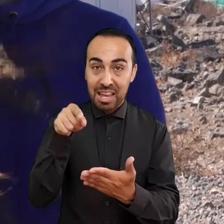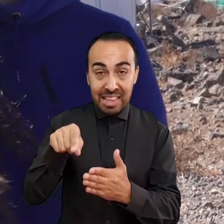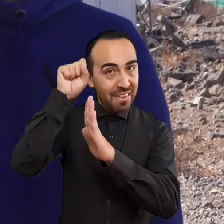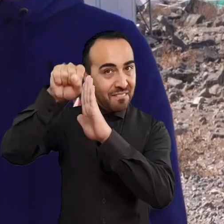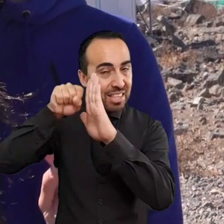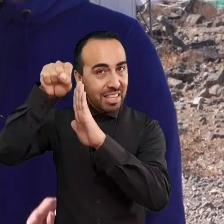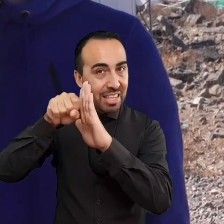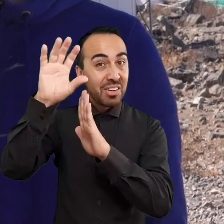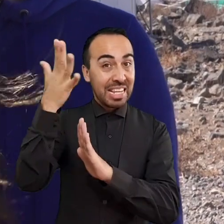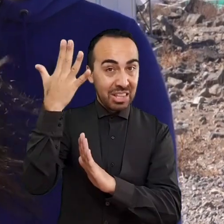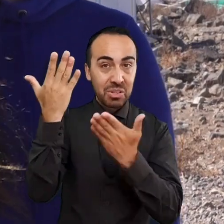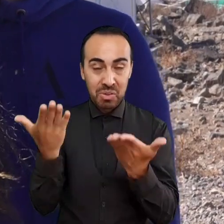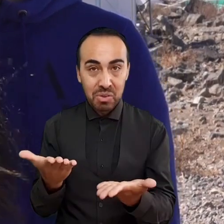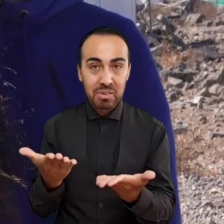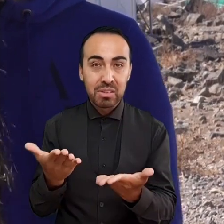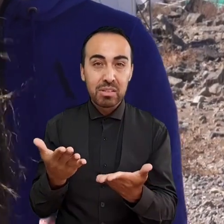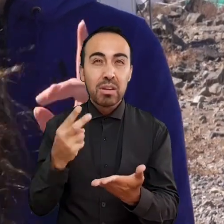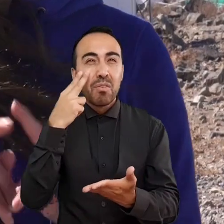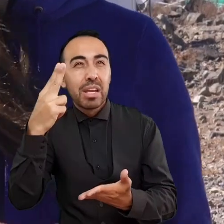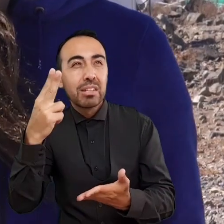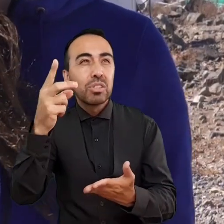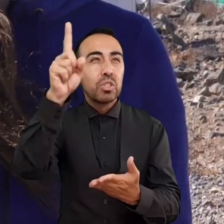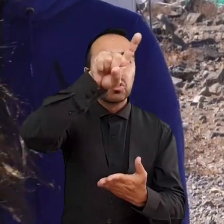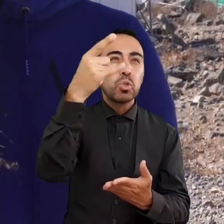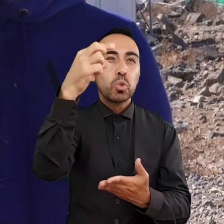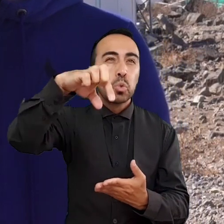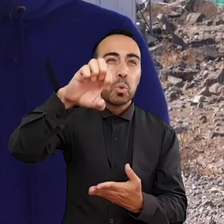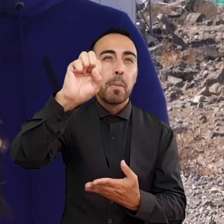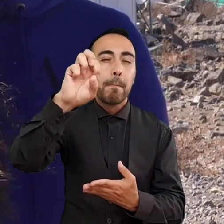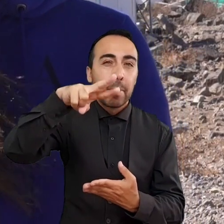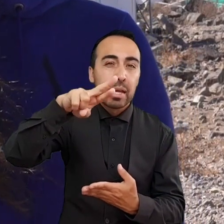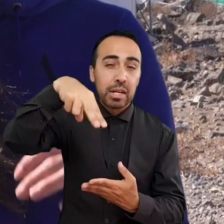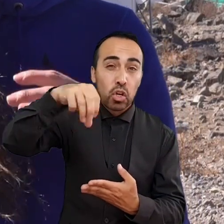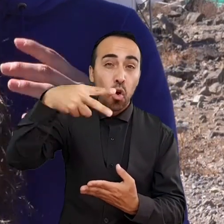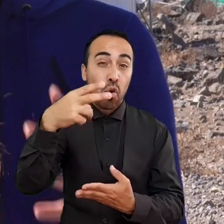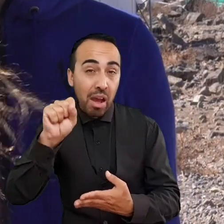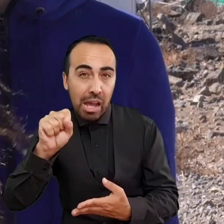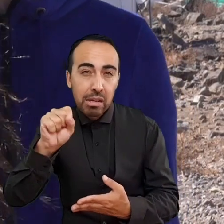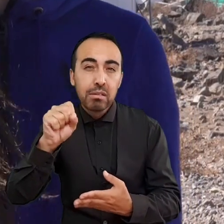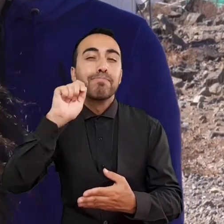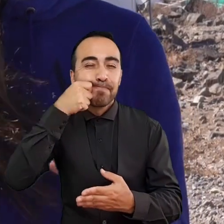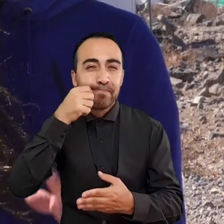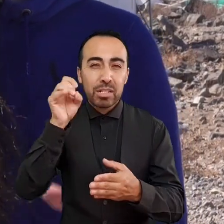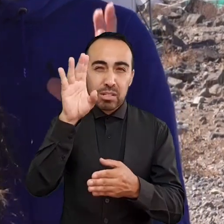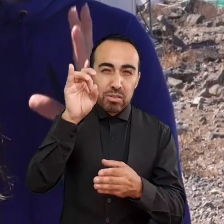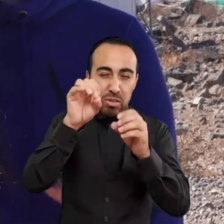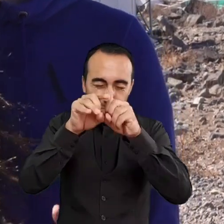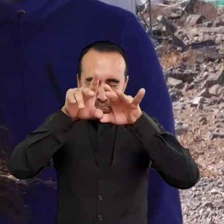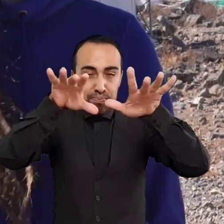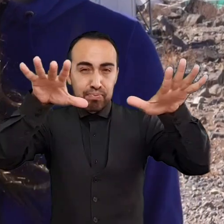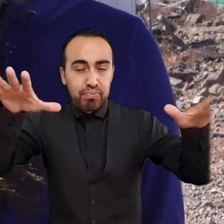astronómica del Observatorio Las Campanas, Navegantes del cielo austral, en el que les hablaremos sobre estas